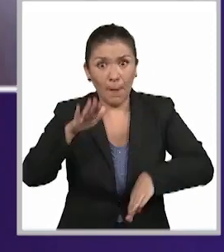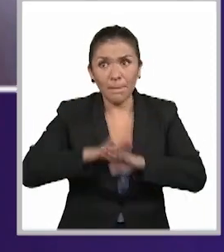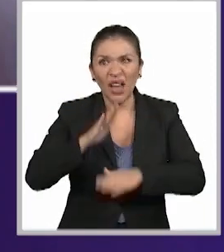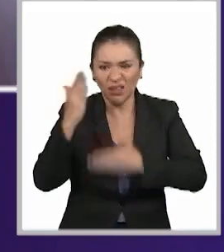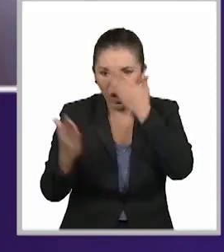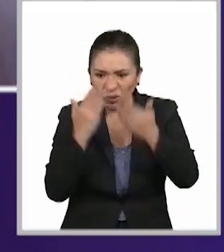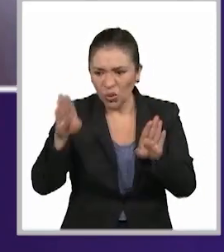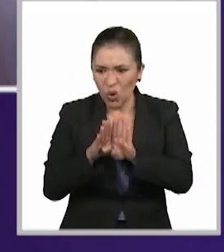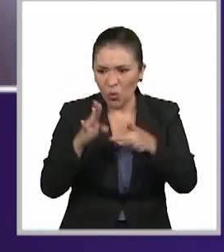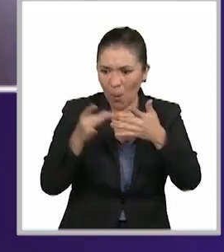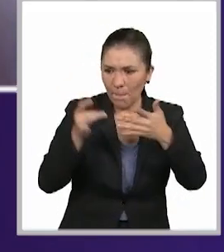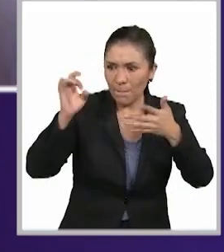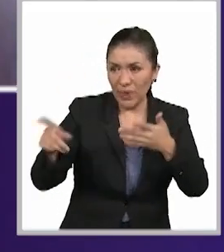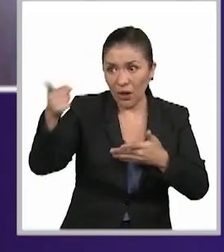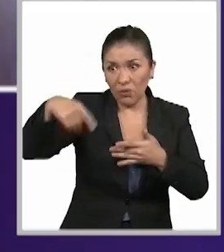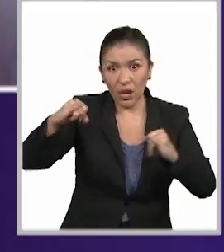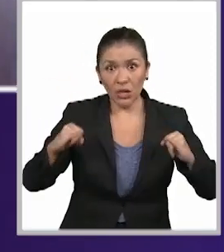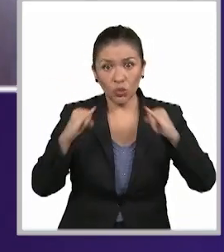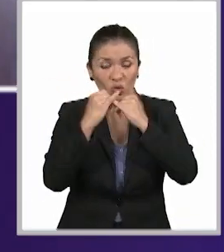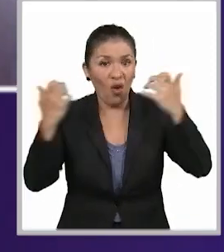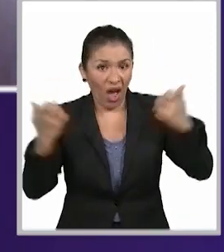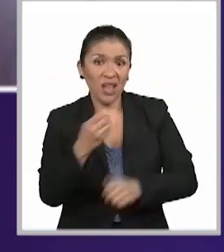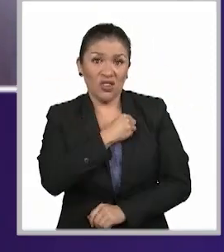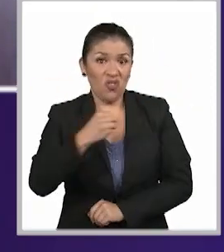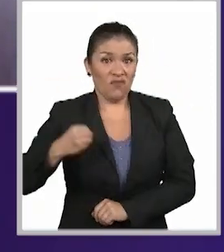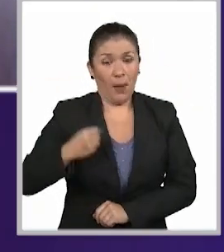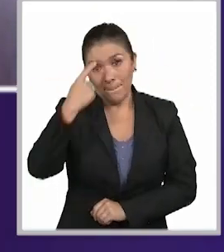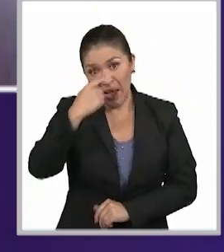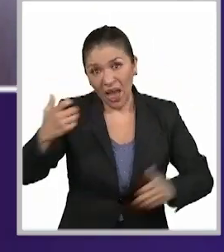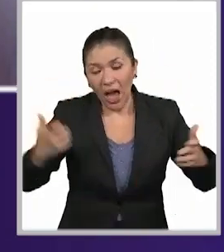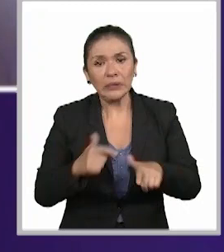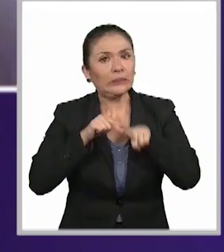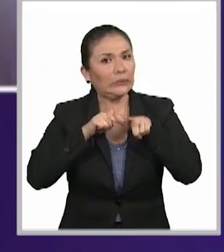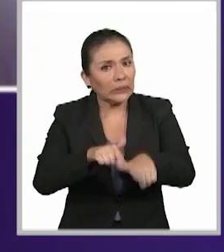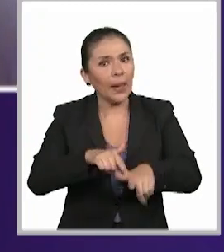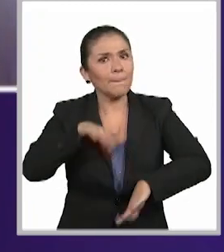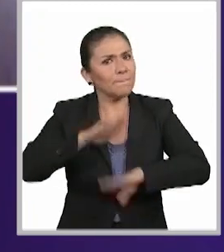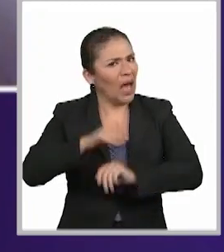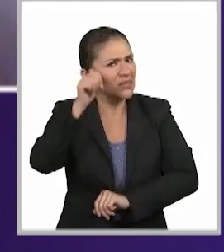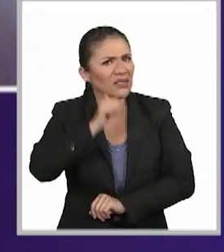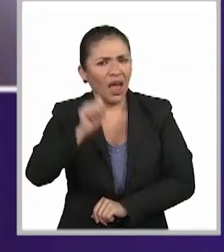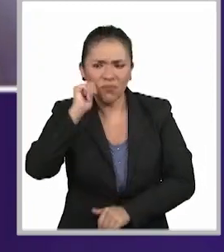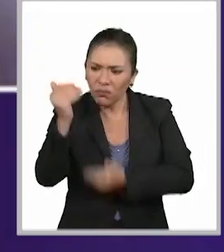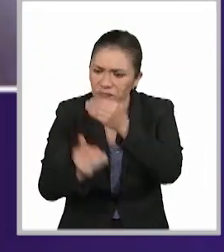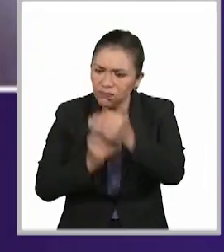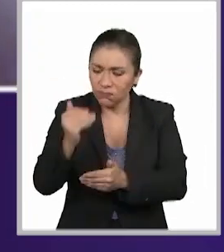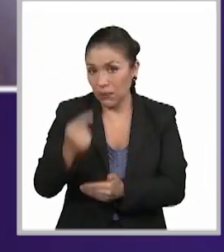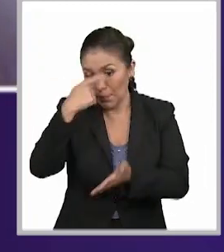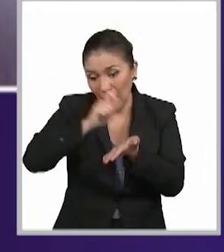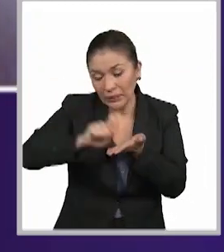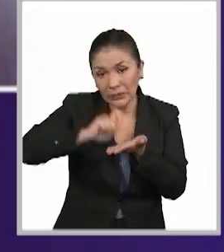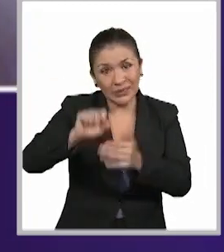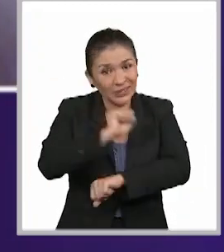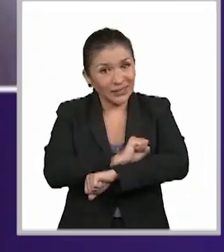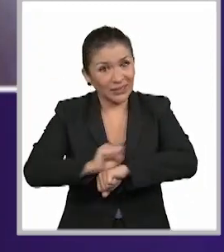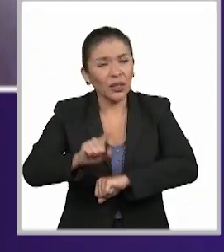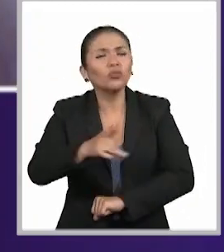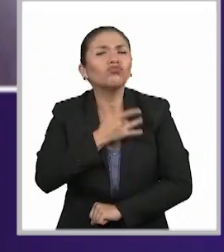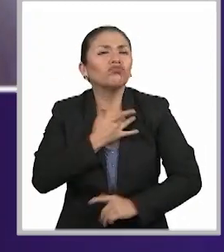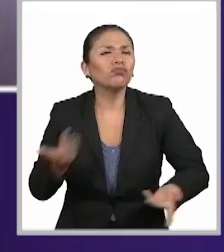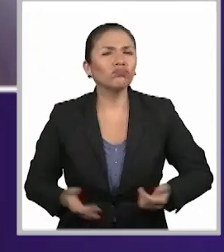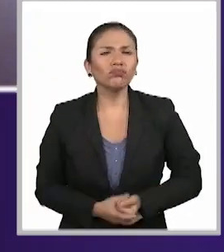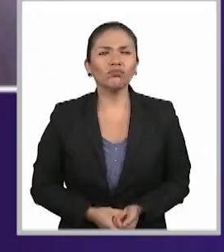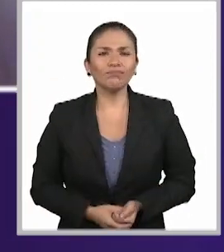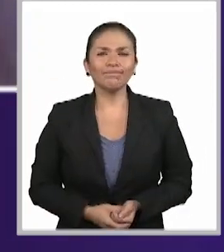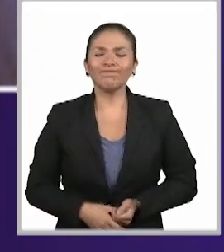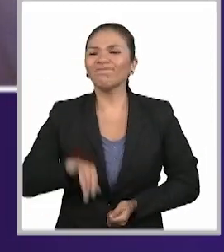obligación pedagógica por parte de las instituciones de impartición de justicia de mantener en todo momento esta redacción sencilla?